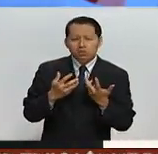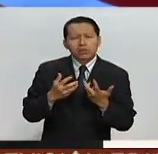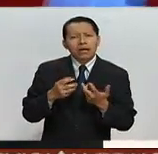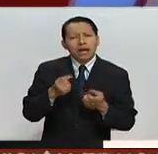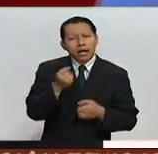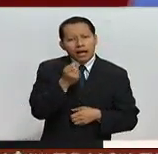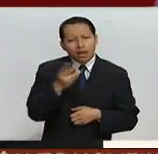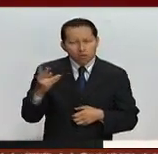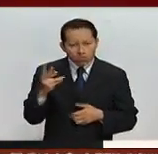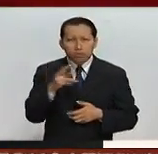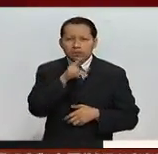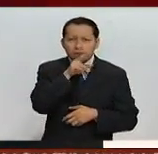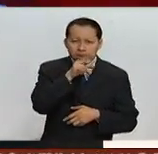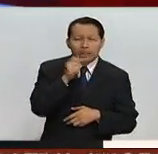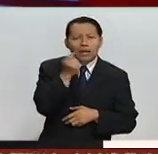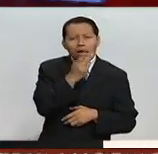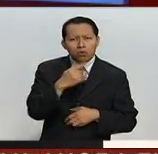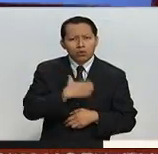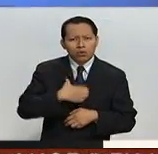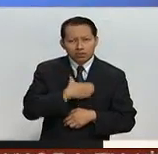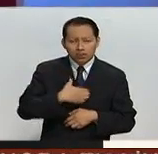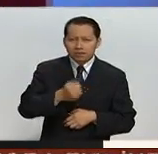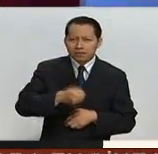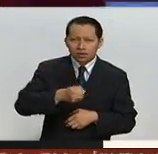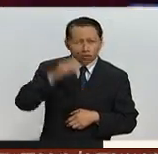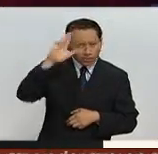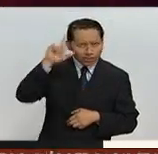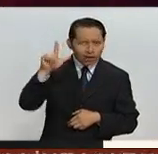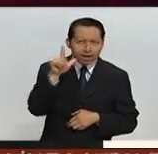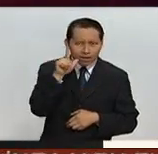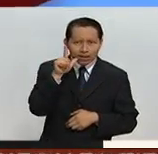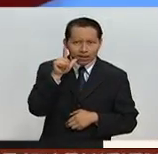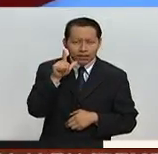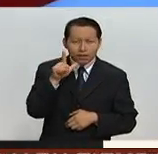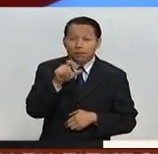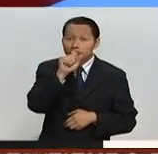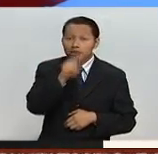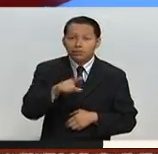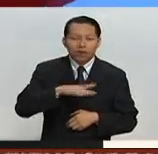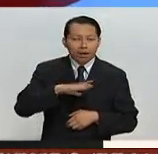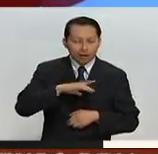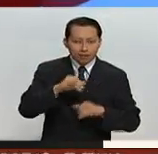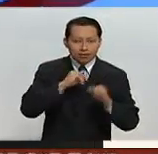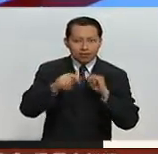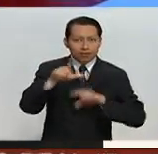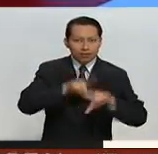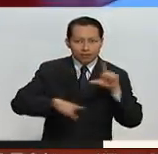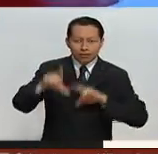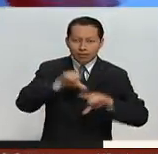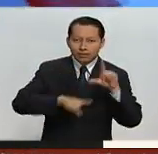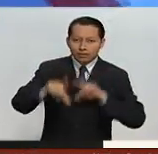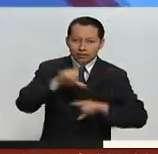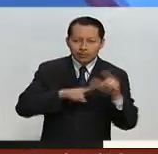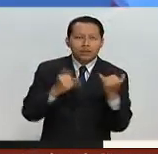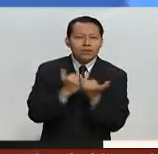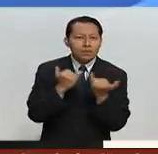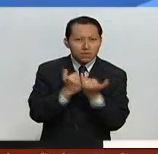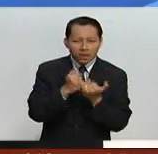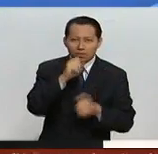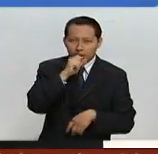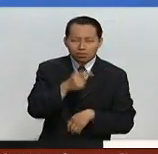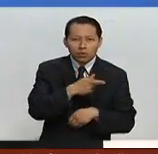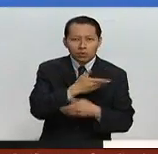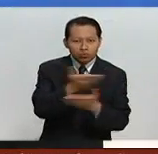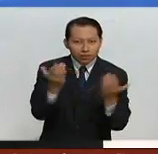alegrías. Una ciudad dividida. Saludo con mucho gusto a Miguel González, quien se encuentra en la lengua de señas. Y por supuesto a